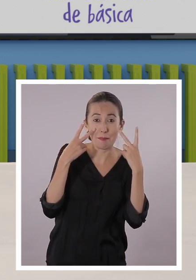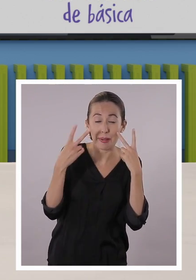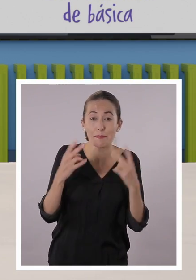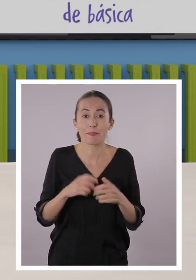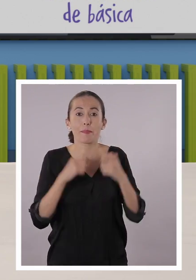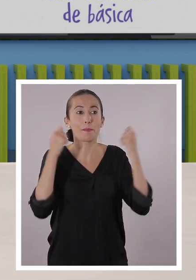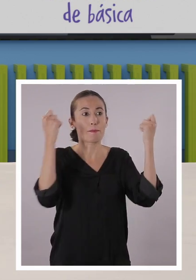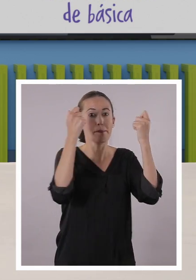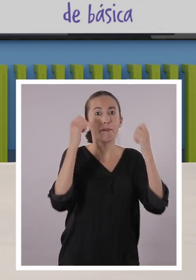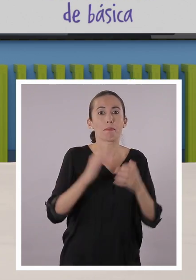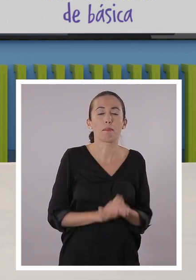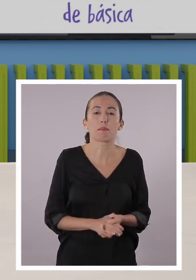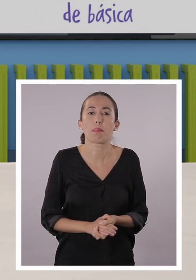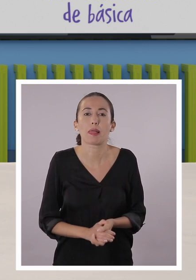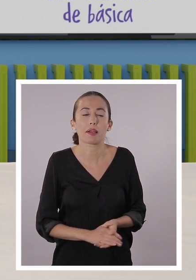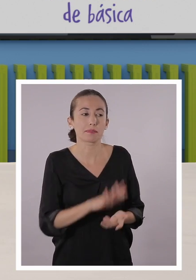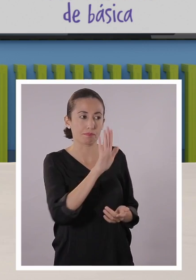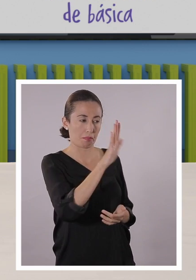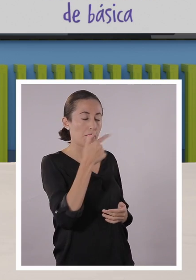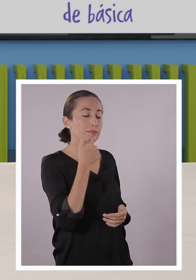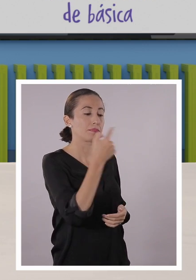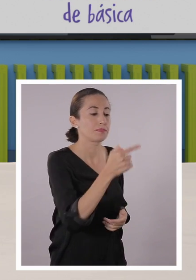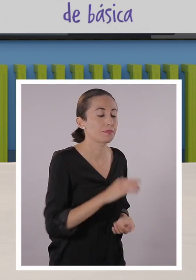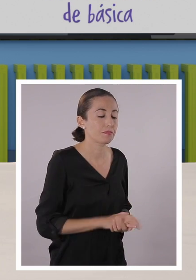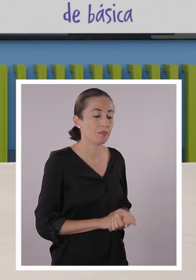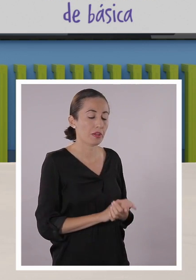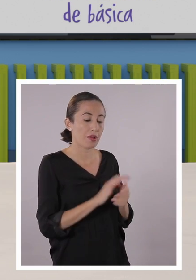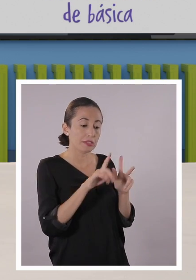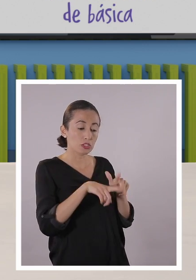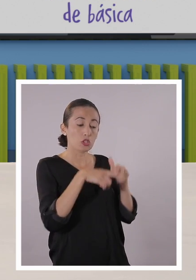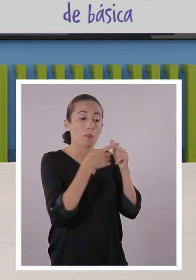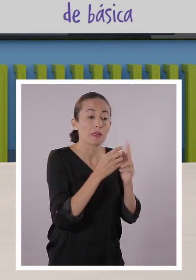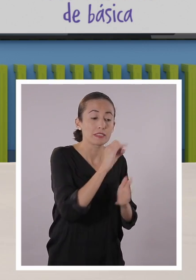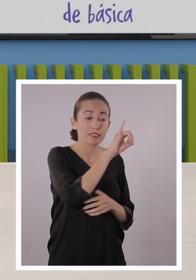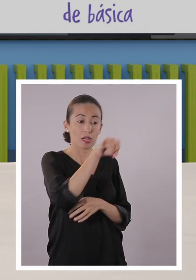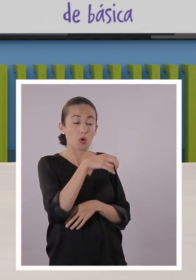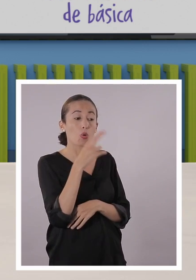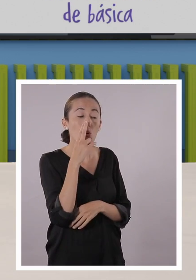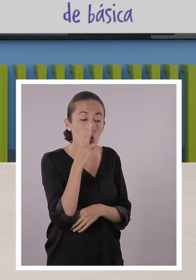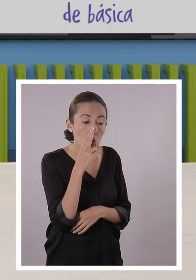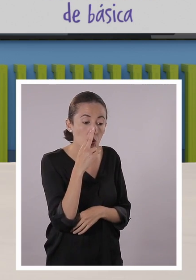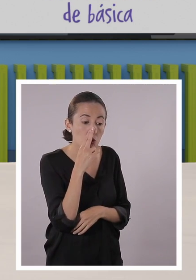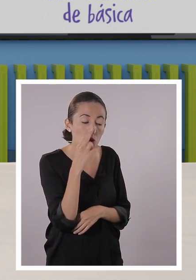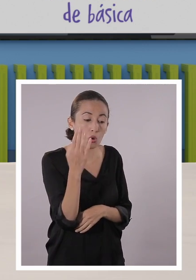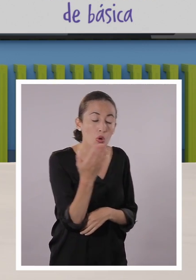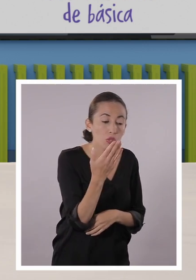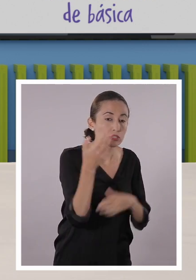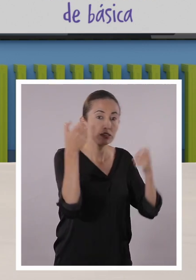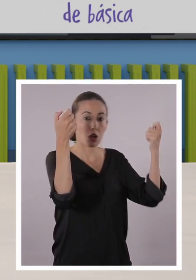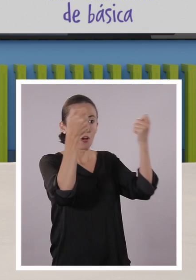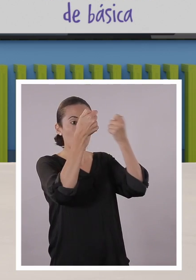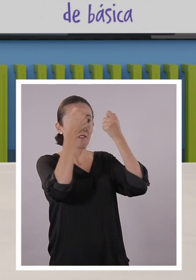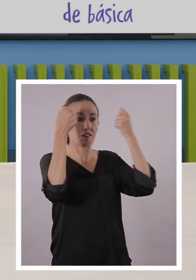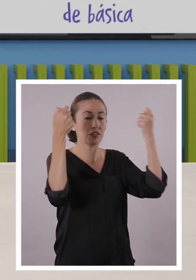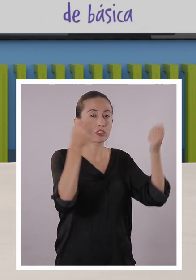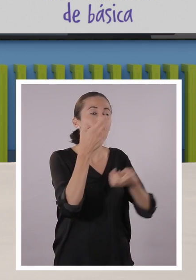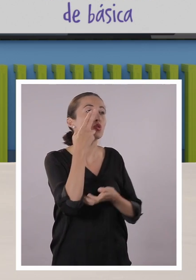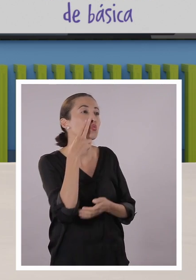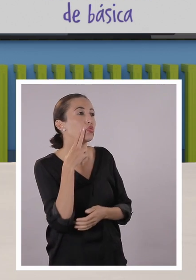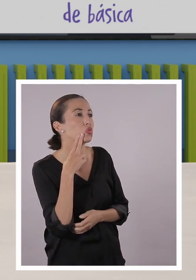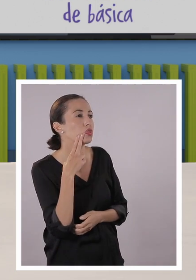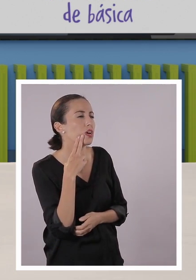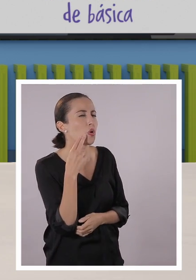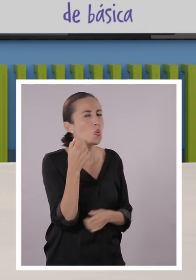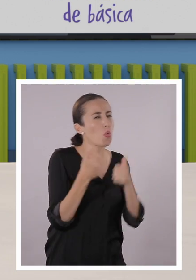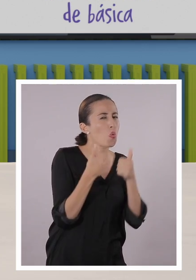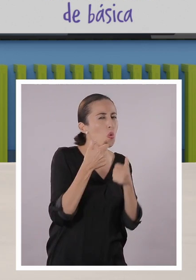celebración. A ver. Es única, Santi. La escucho. Comienza en junio y se conoce como la fiesta más dulce del